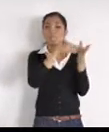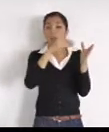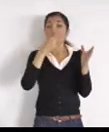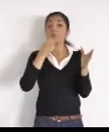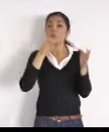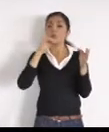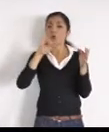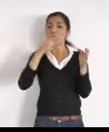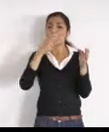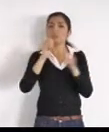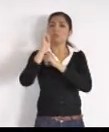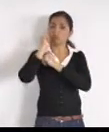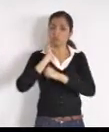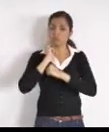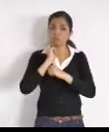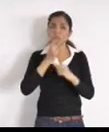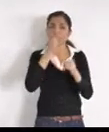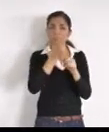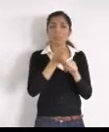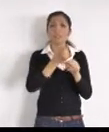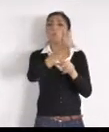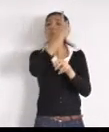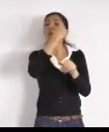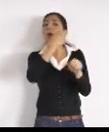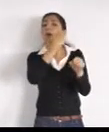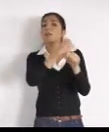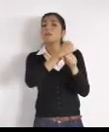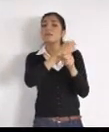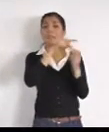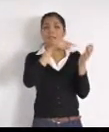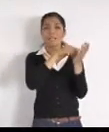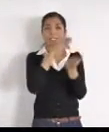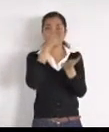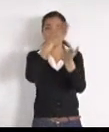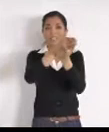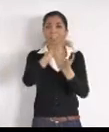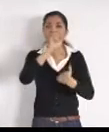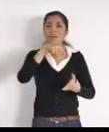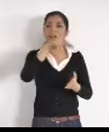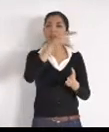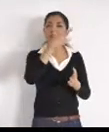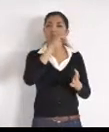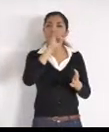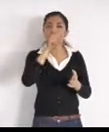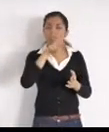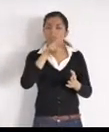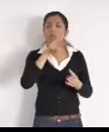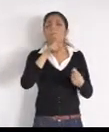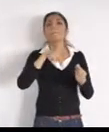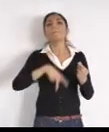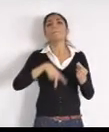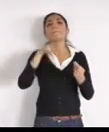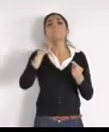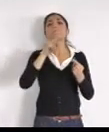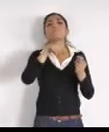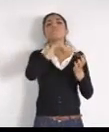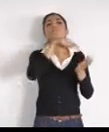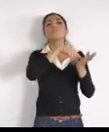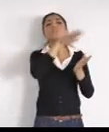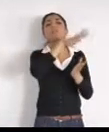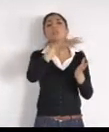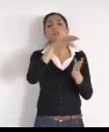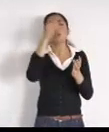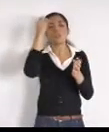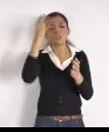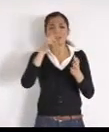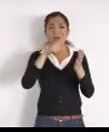de San Agustín, que se consideran, los más olvidados, el parque lineal, y hasta ahora, no los ha colocado, hay que esperar, a que usted venga,